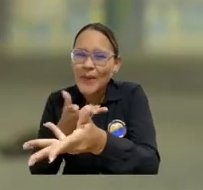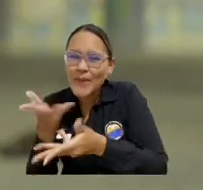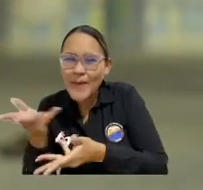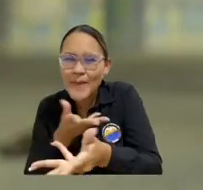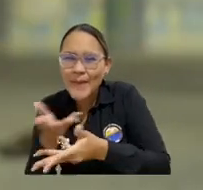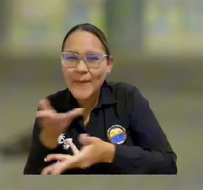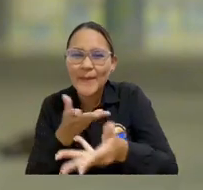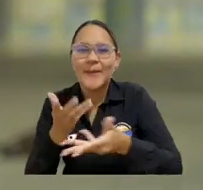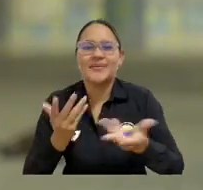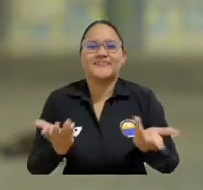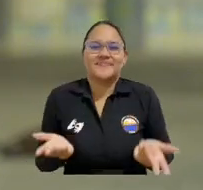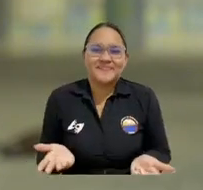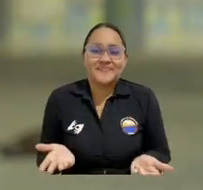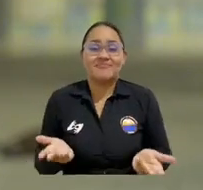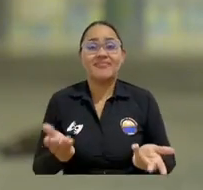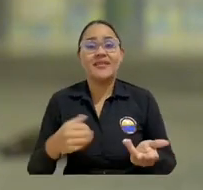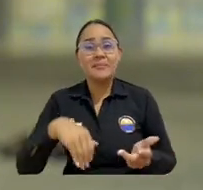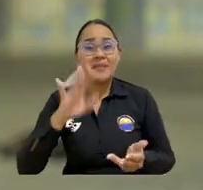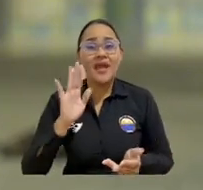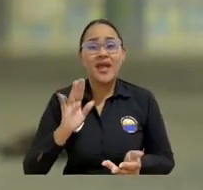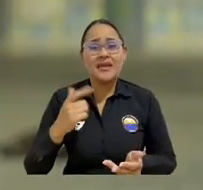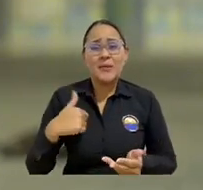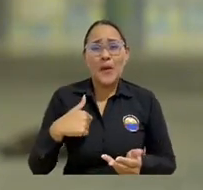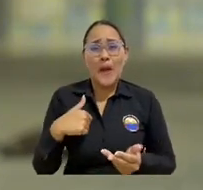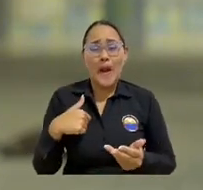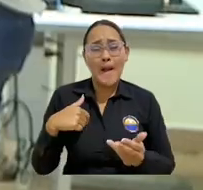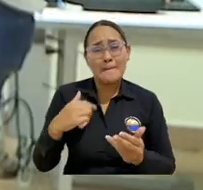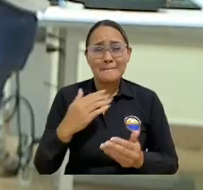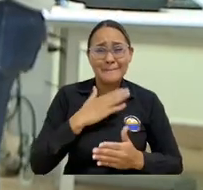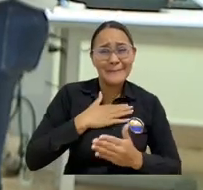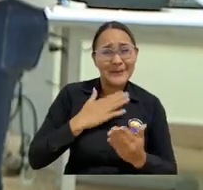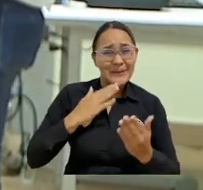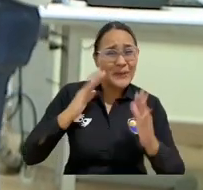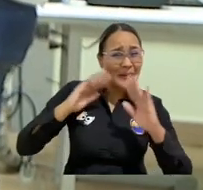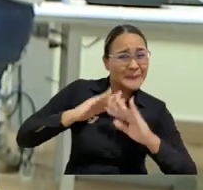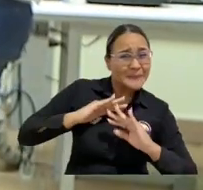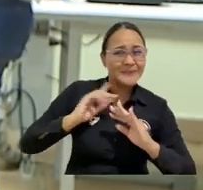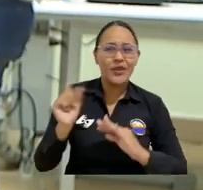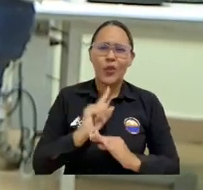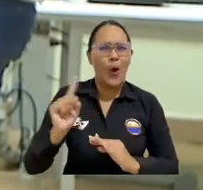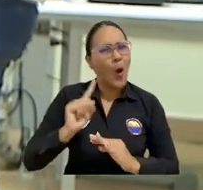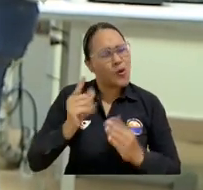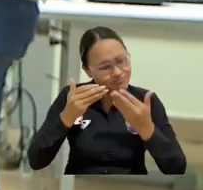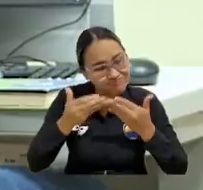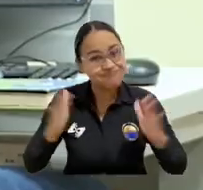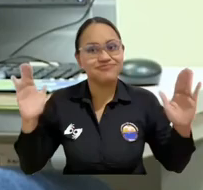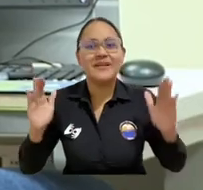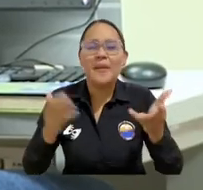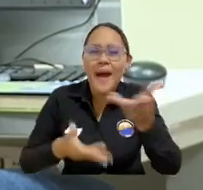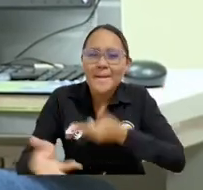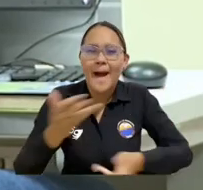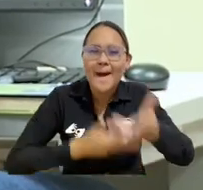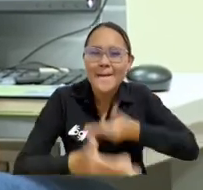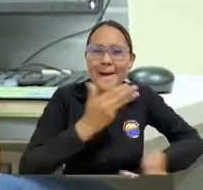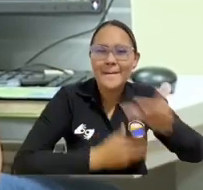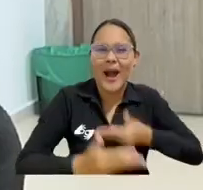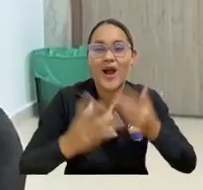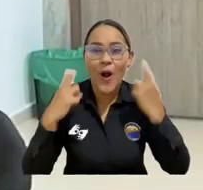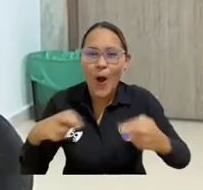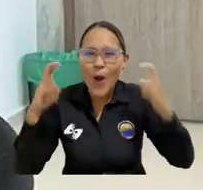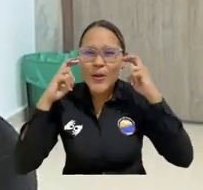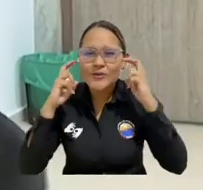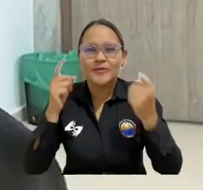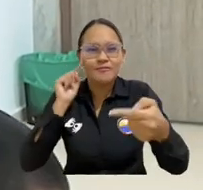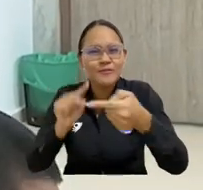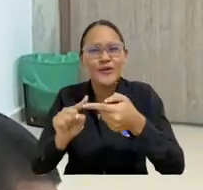Aprender a relacionarnos, aprender a no encerrarse en sí mismo. Tenemos ese conocimiento,